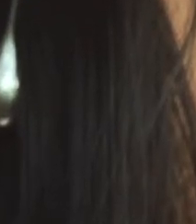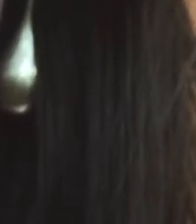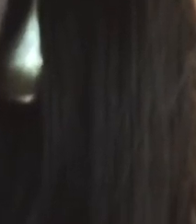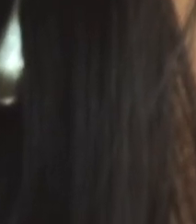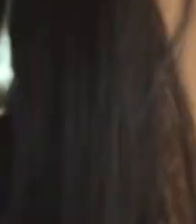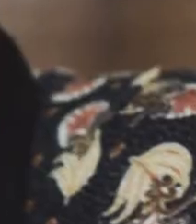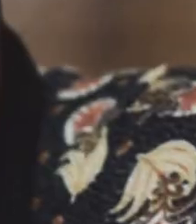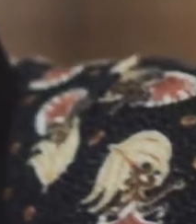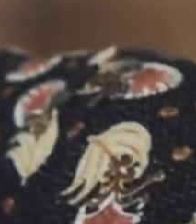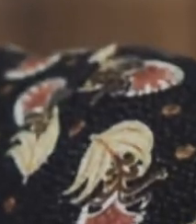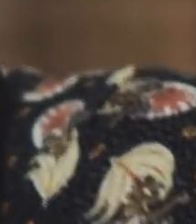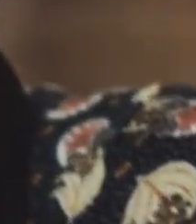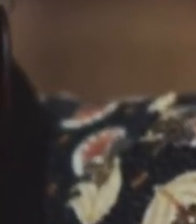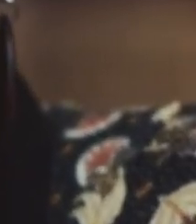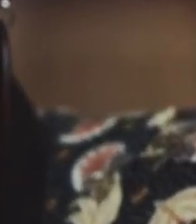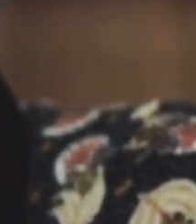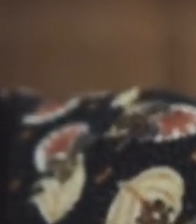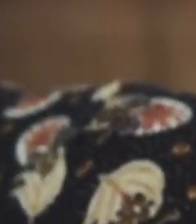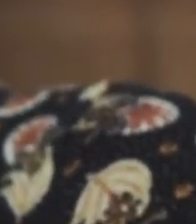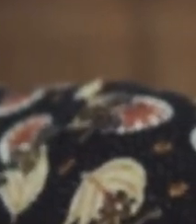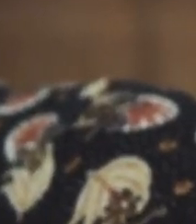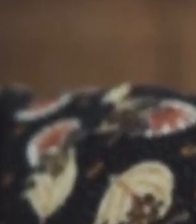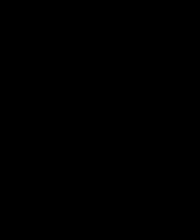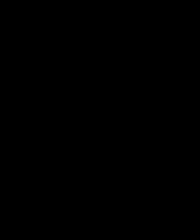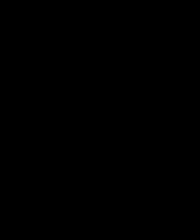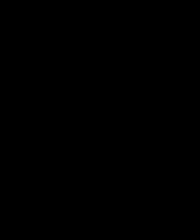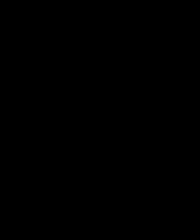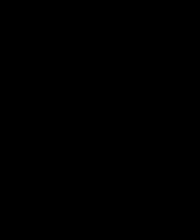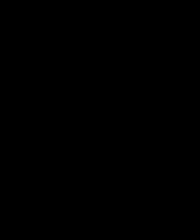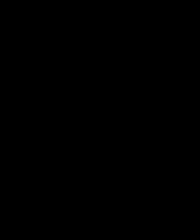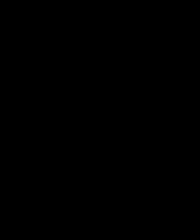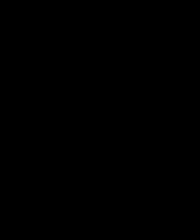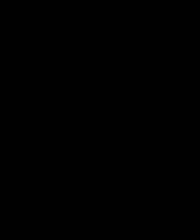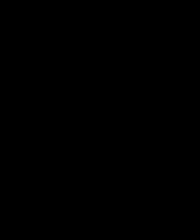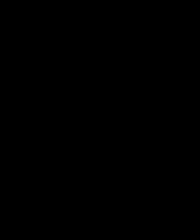sí que lo quiero A ese sí que lo quiero Ay morena,